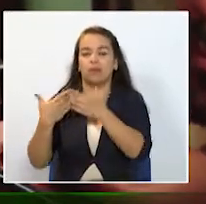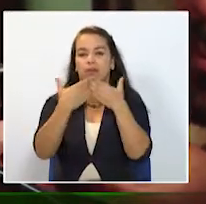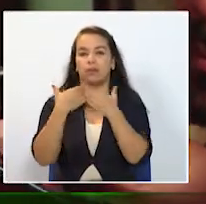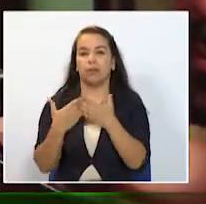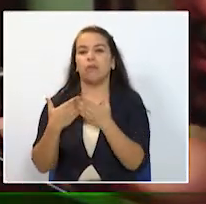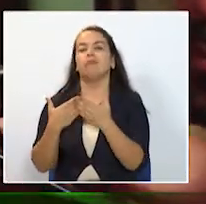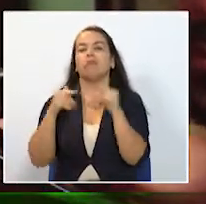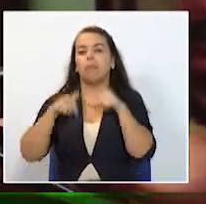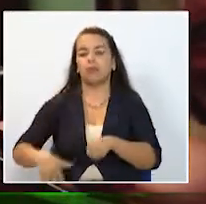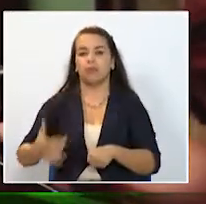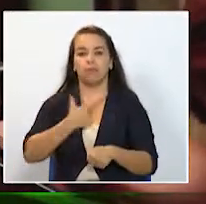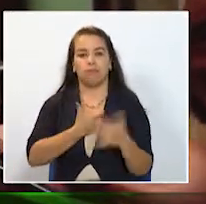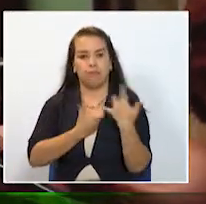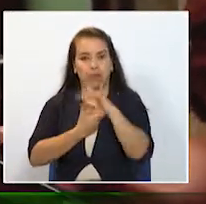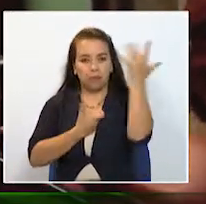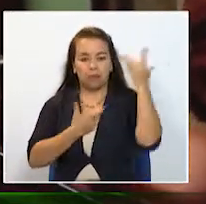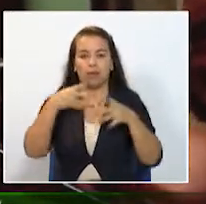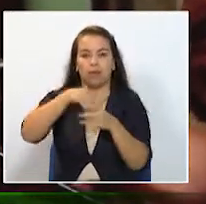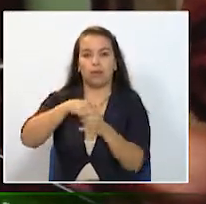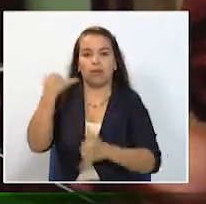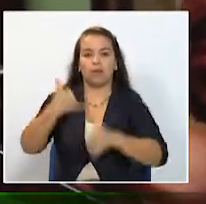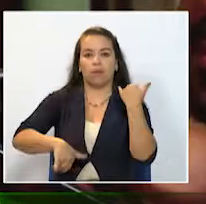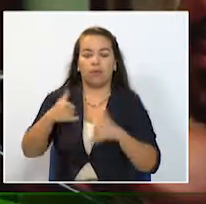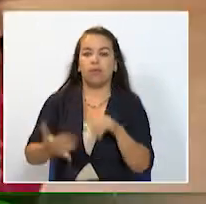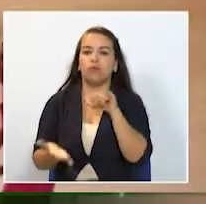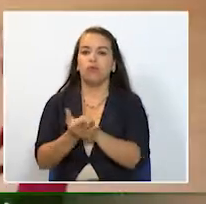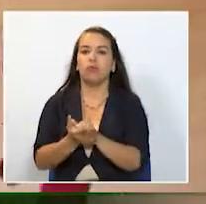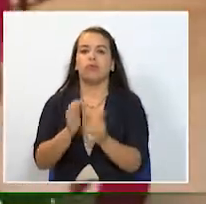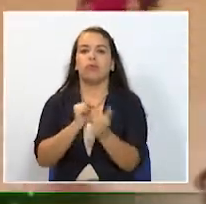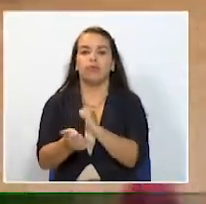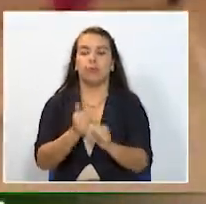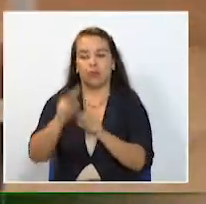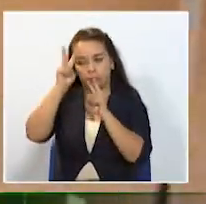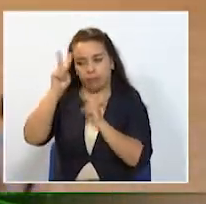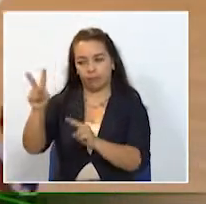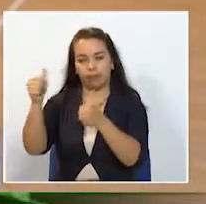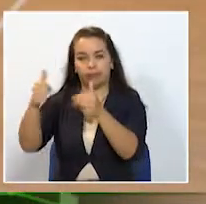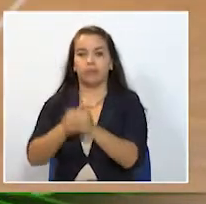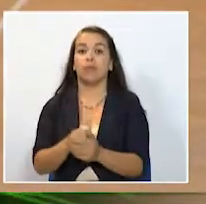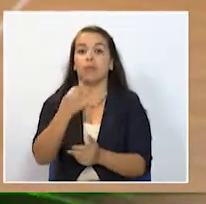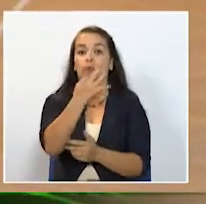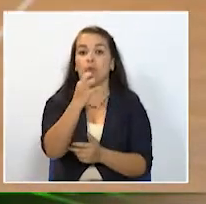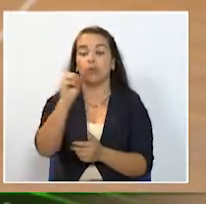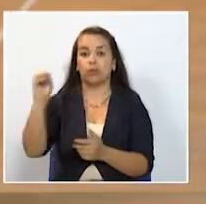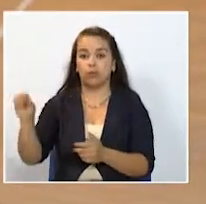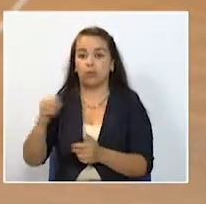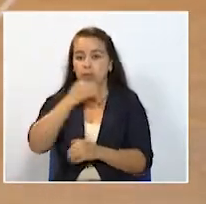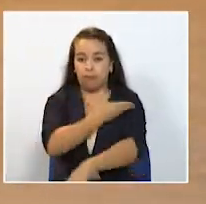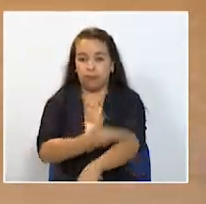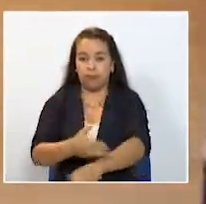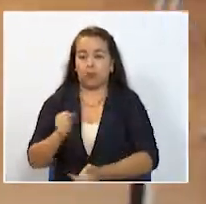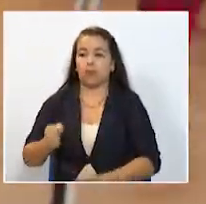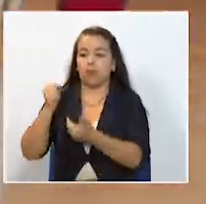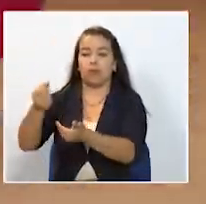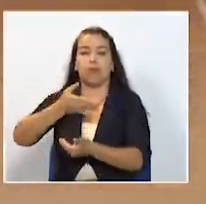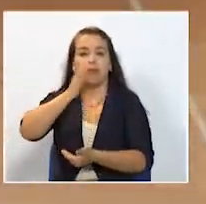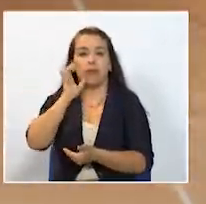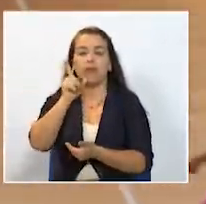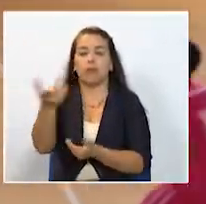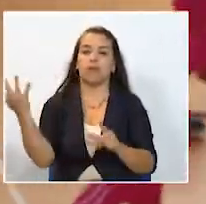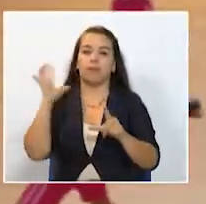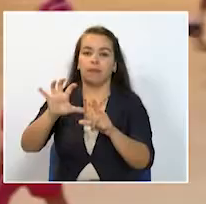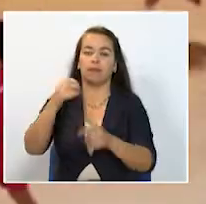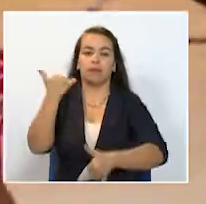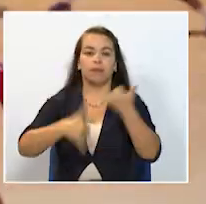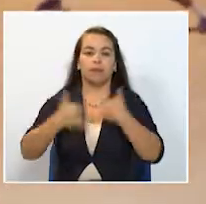en medallería de juegos intercolegiados en deportistas reconocidos 800 millones de pesos es el costo aproximado para Caldas de la fase departamental de